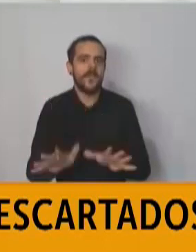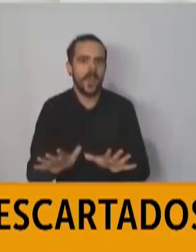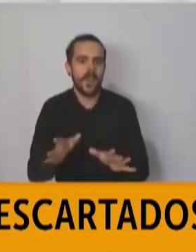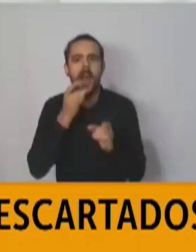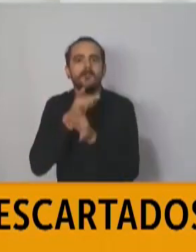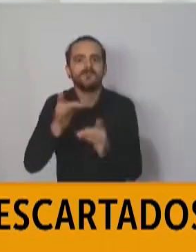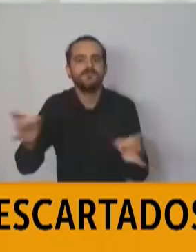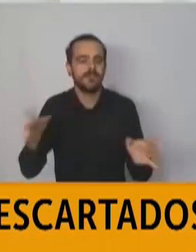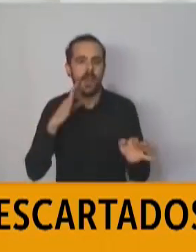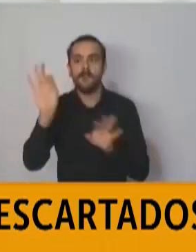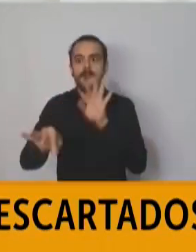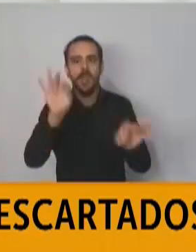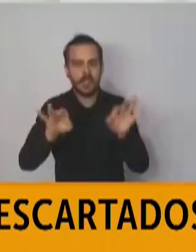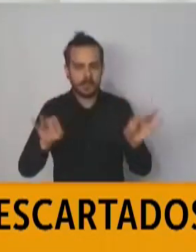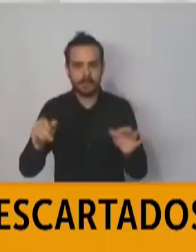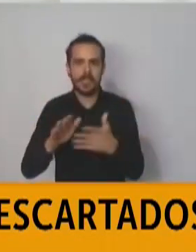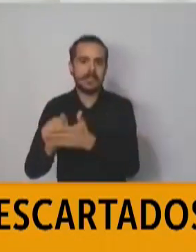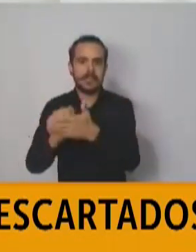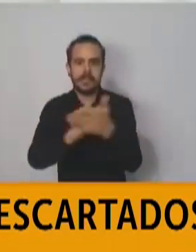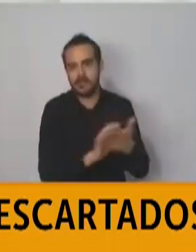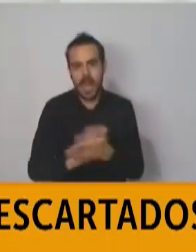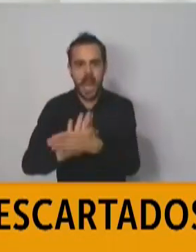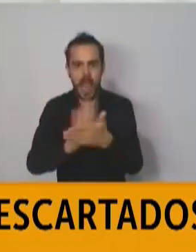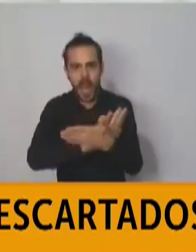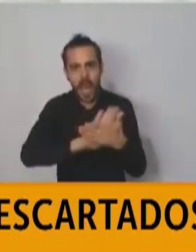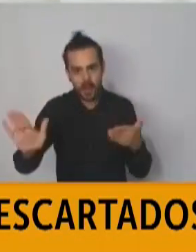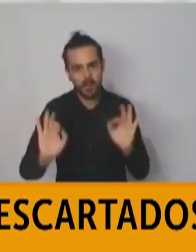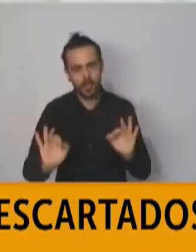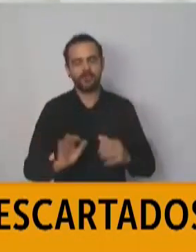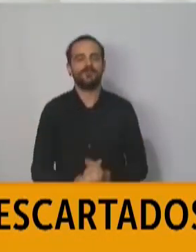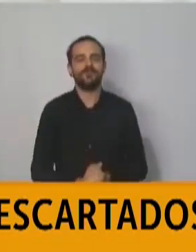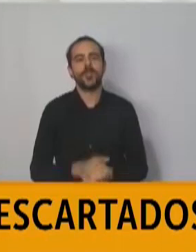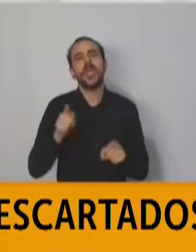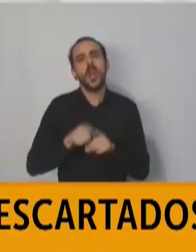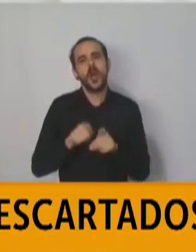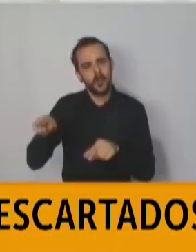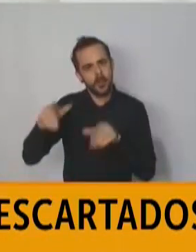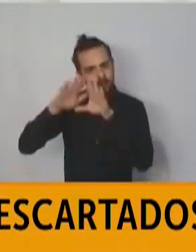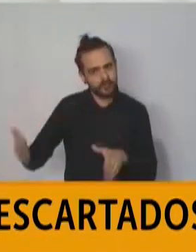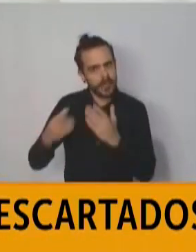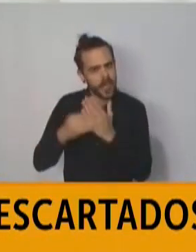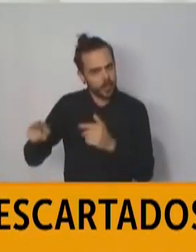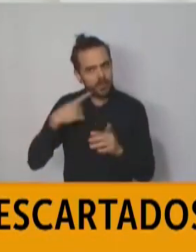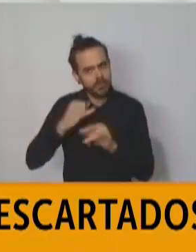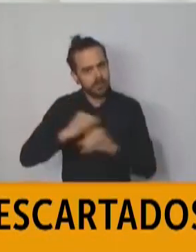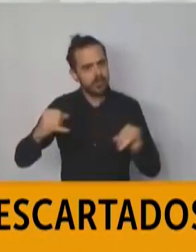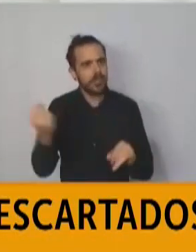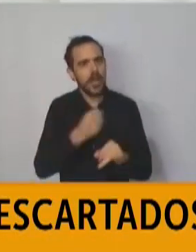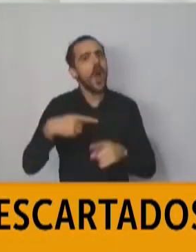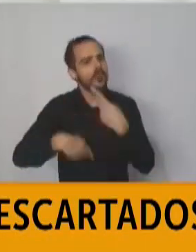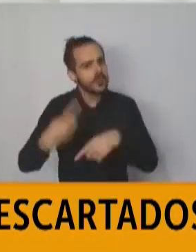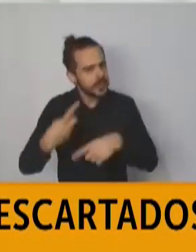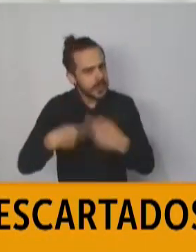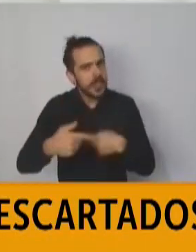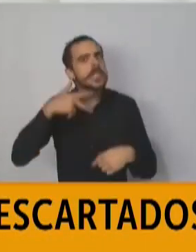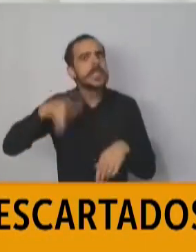trabajado en función de lo que nos plantea salud en lograr un suministro que no se interrumpa de lavandina,